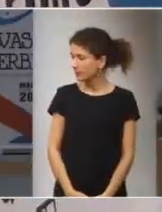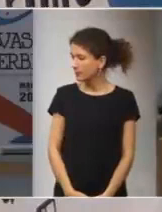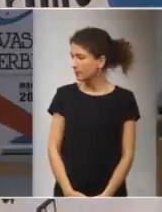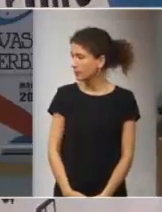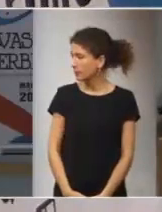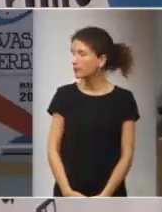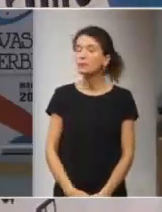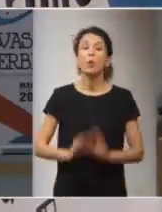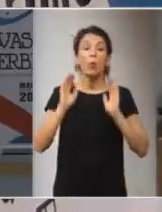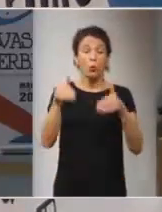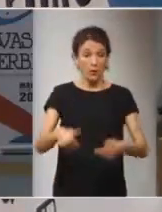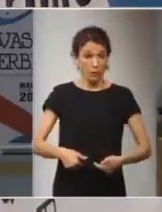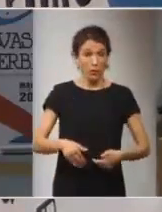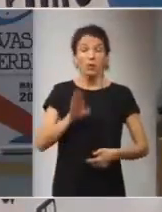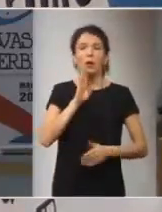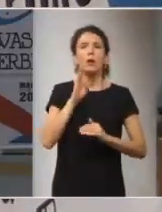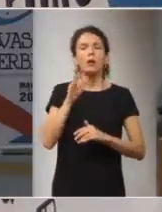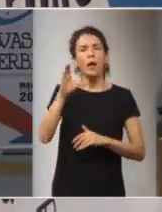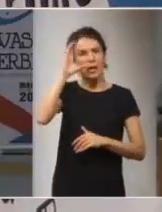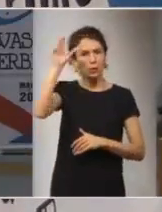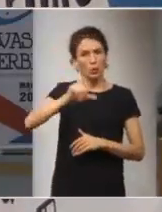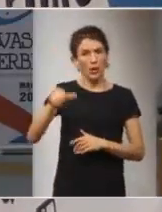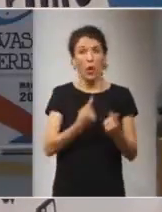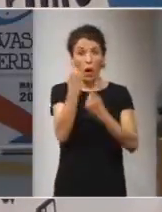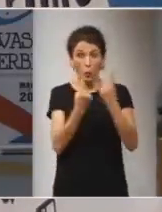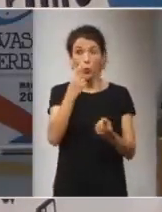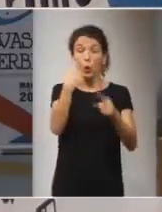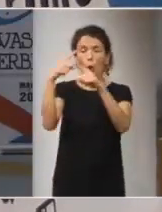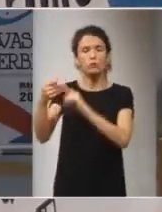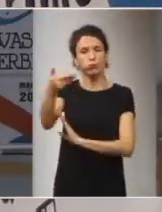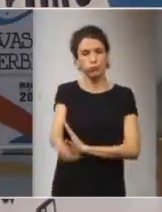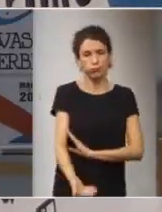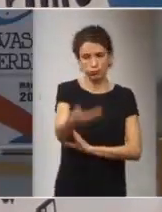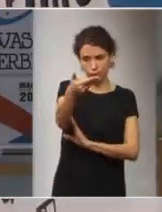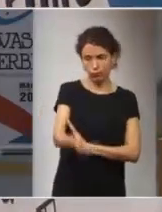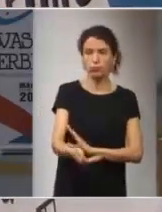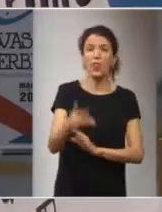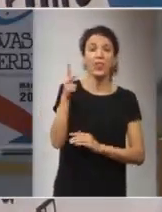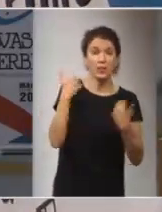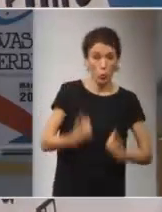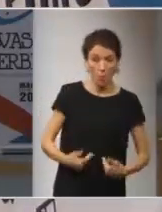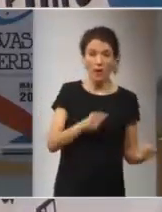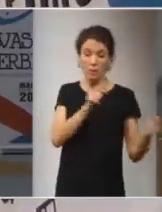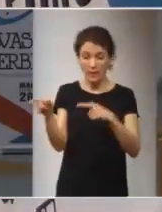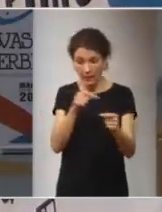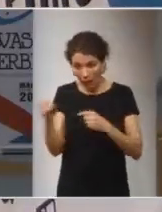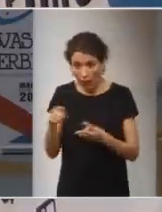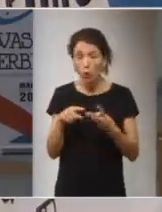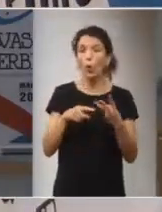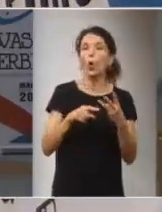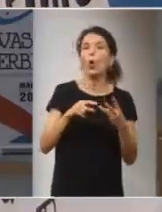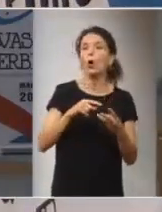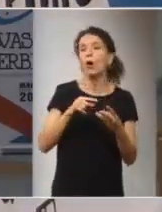volviendo a Guillermo hemos escuchado algunos elementos claves derechos humanos la migración el